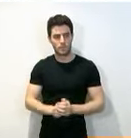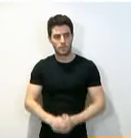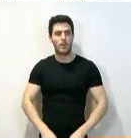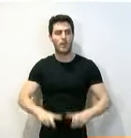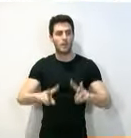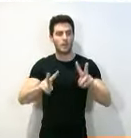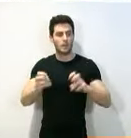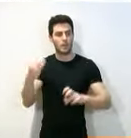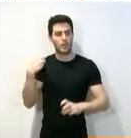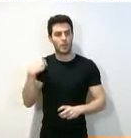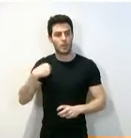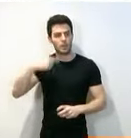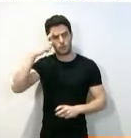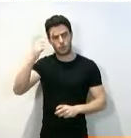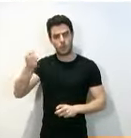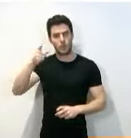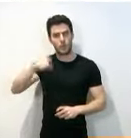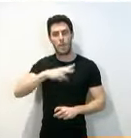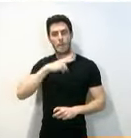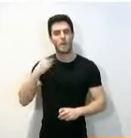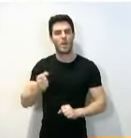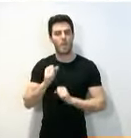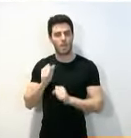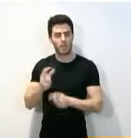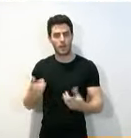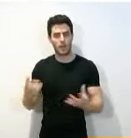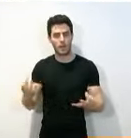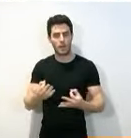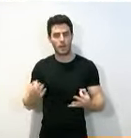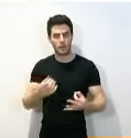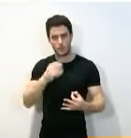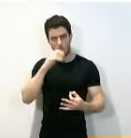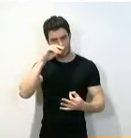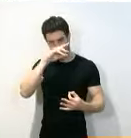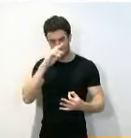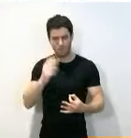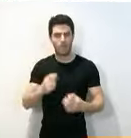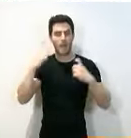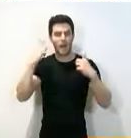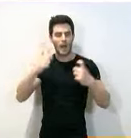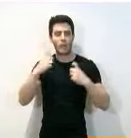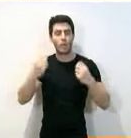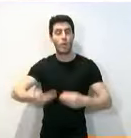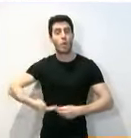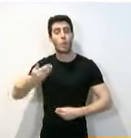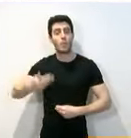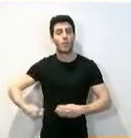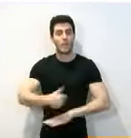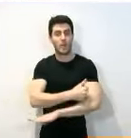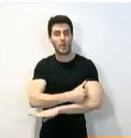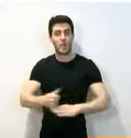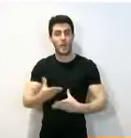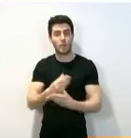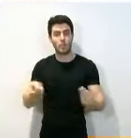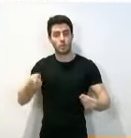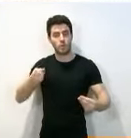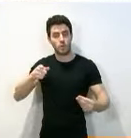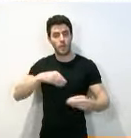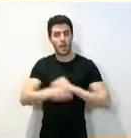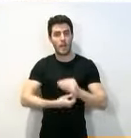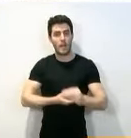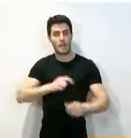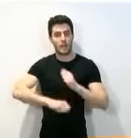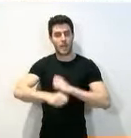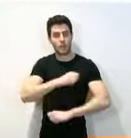sentido, creo que también hay que dar valor al importante esfuerzo que muchos ciudadanos y, en concreto, la Asociación de Amigos de la Historia